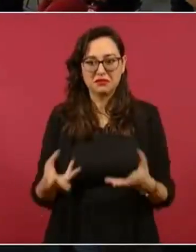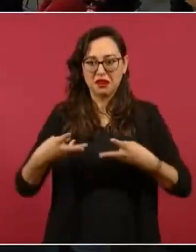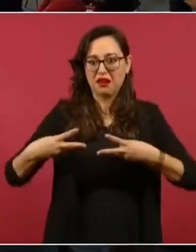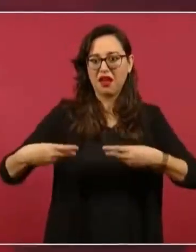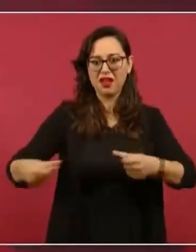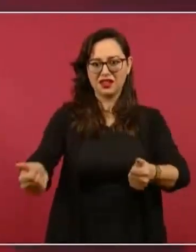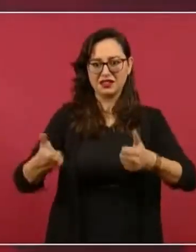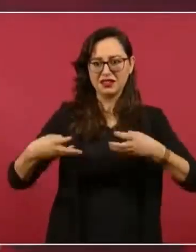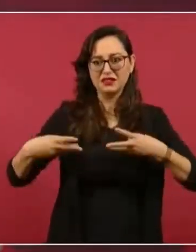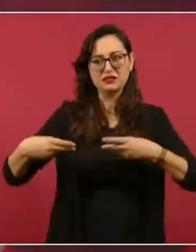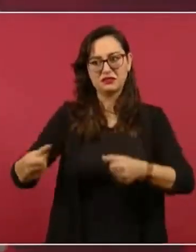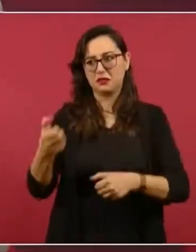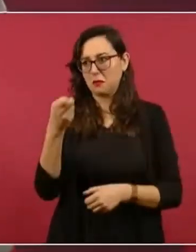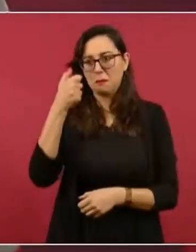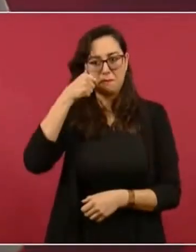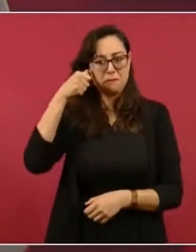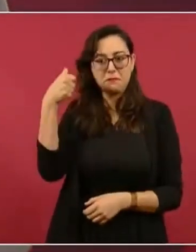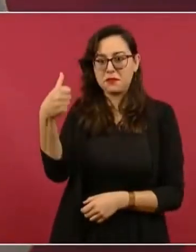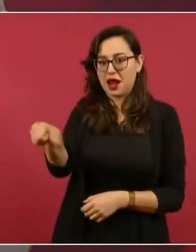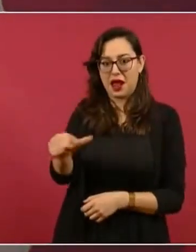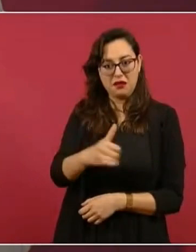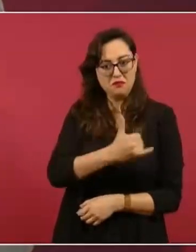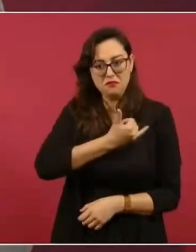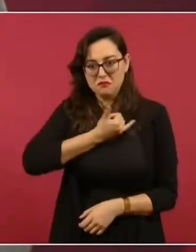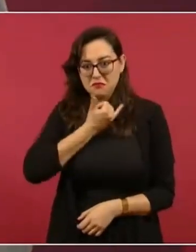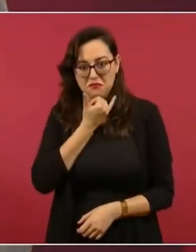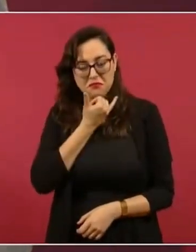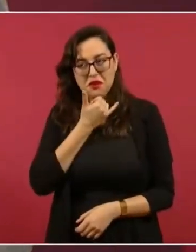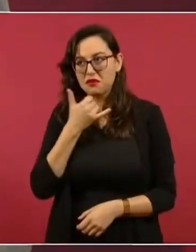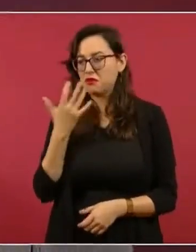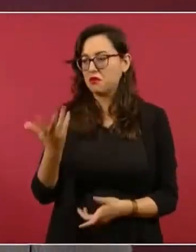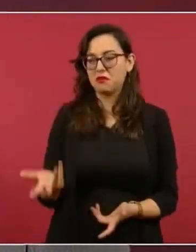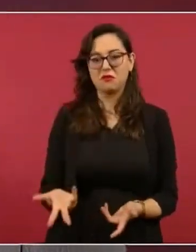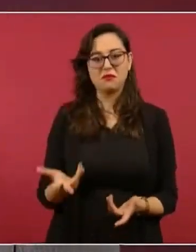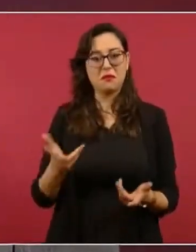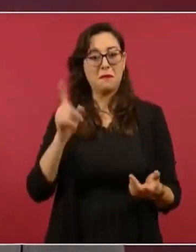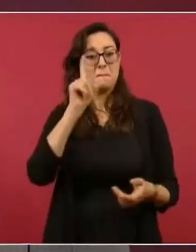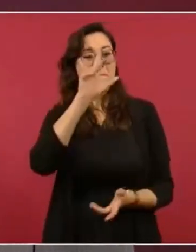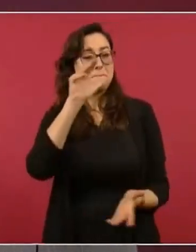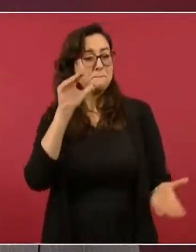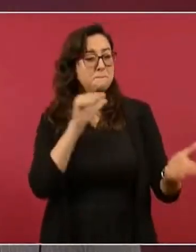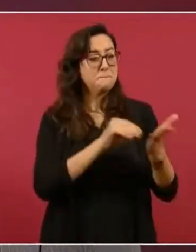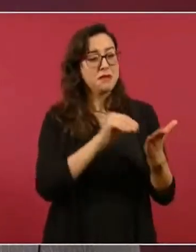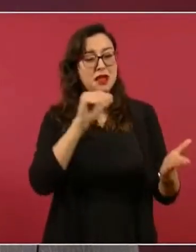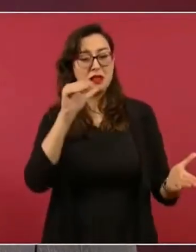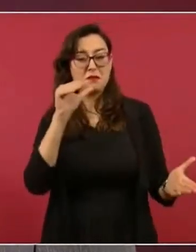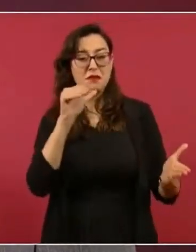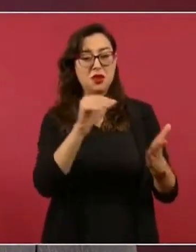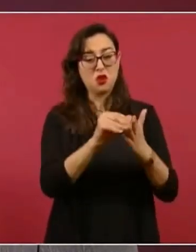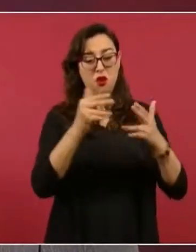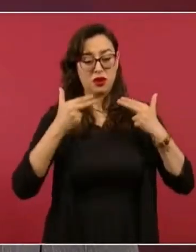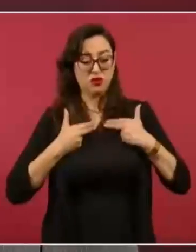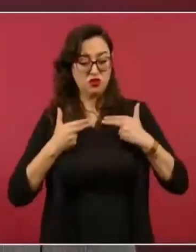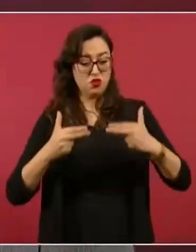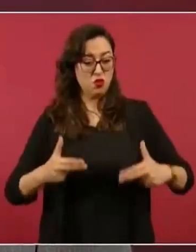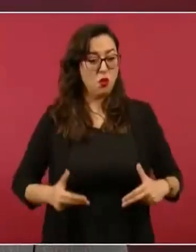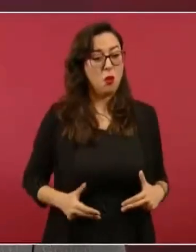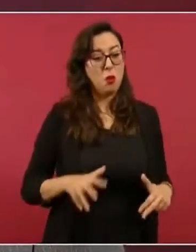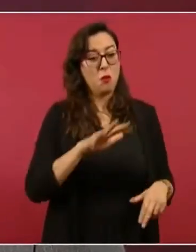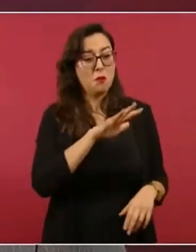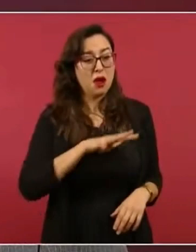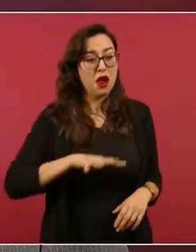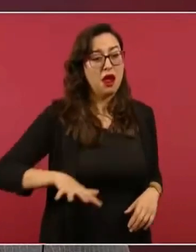habiendo mil millones de seres humanos que